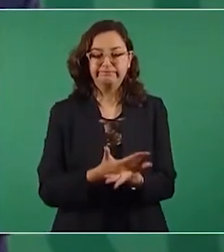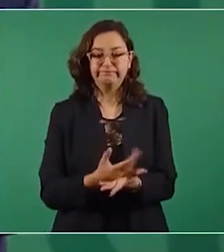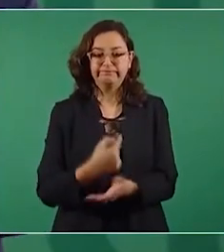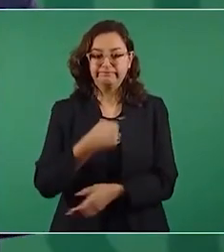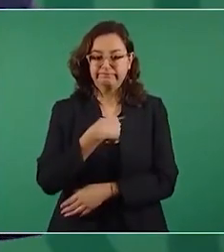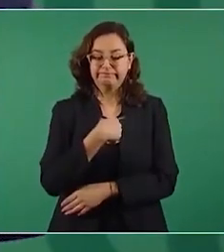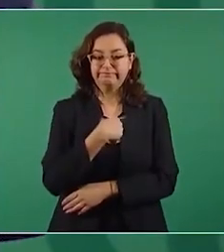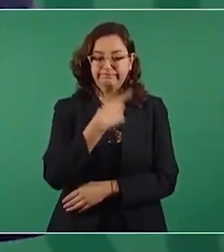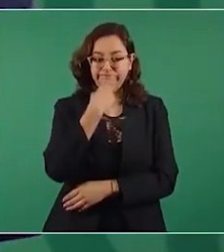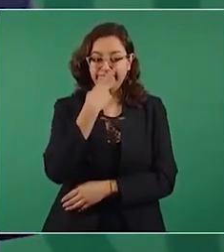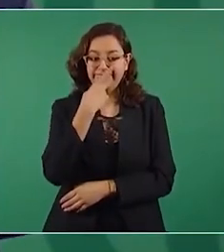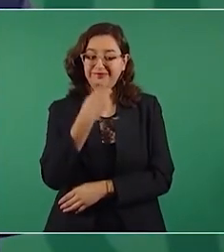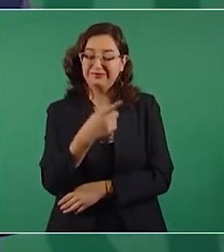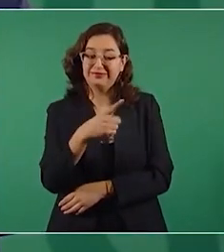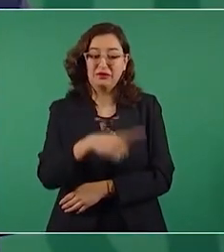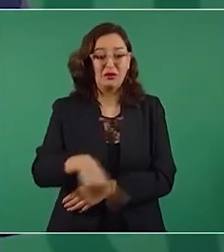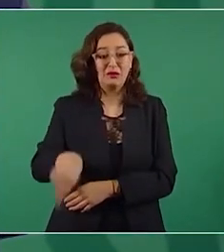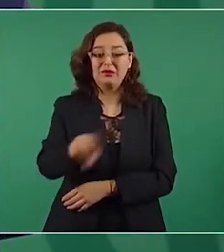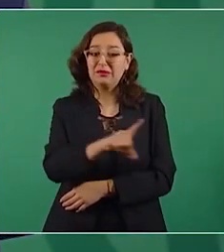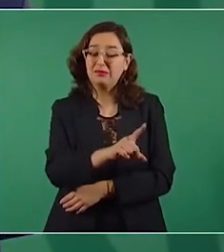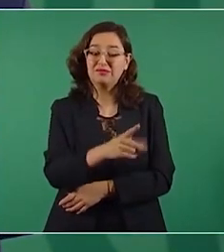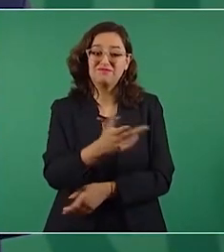se dejan manipular,